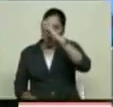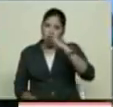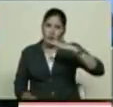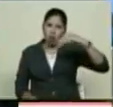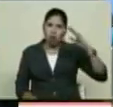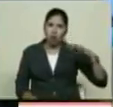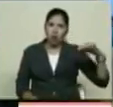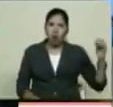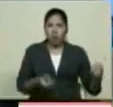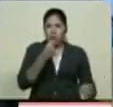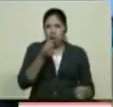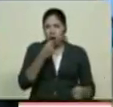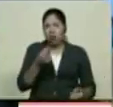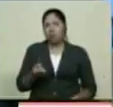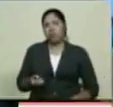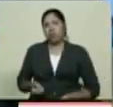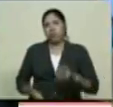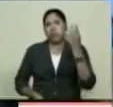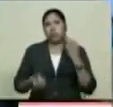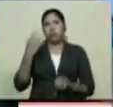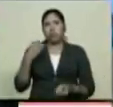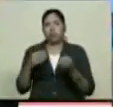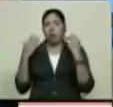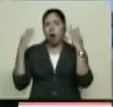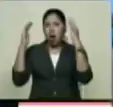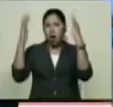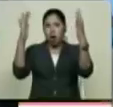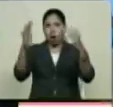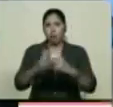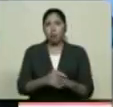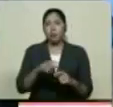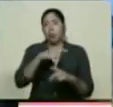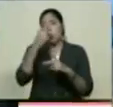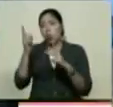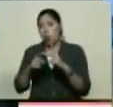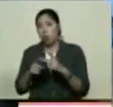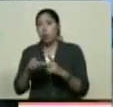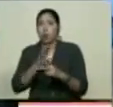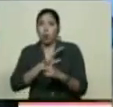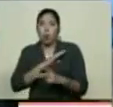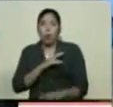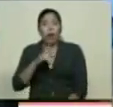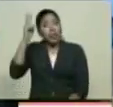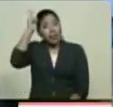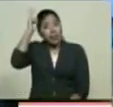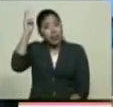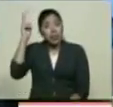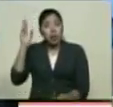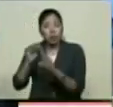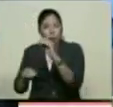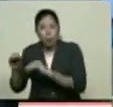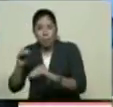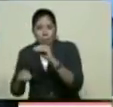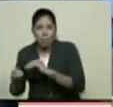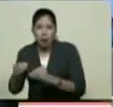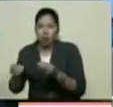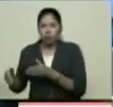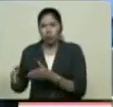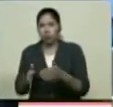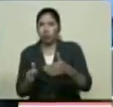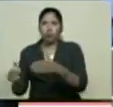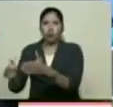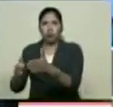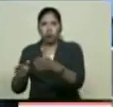que era el de Sinaral Caminos incluso hechos por nuestros propios aborígenes, pues, ¿no? Los indios capaces, los